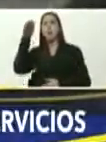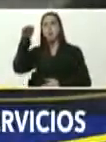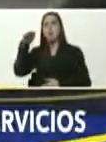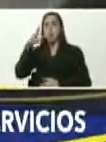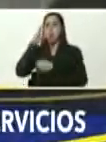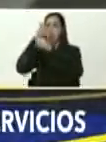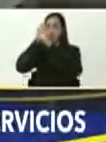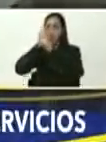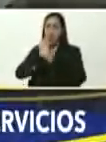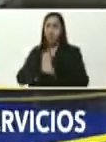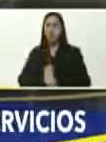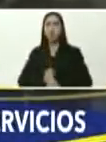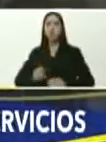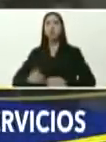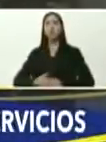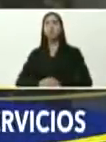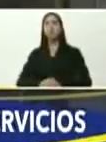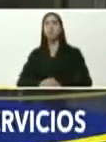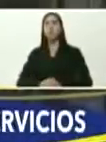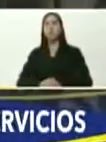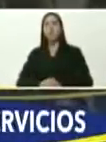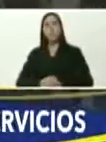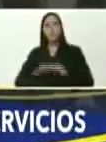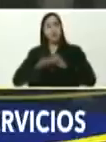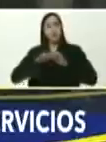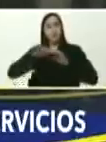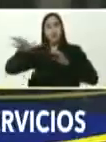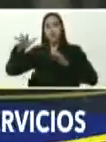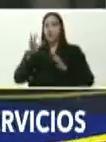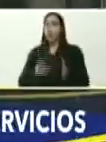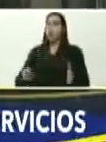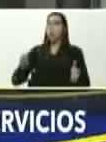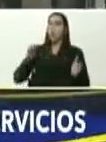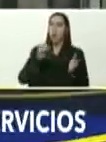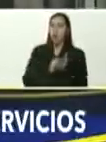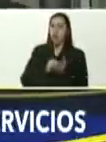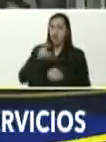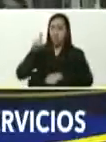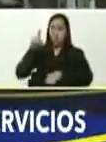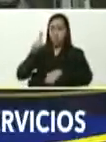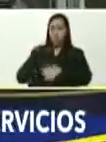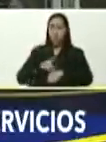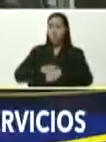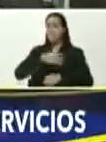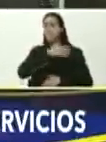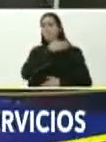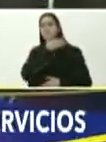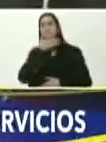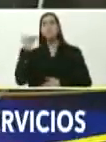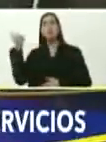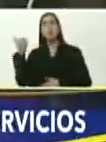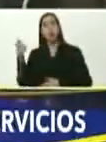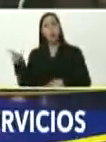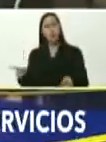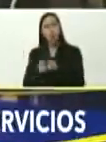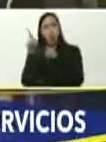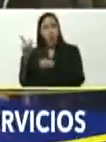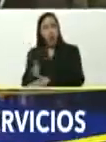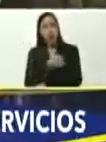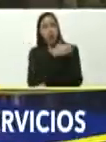prosperidad, hacia el crecimiento, volverán los tiempos mejores de prosperidad,